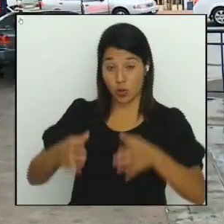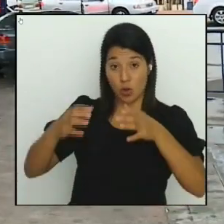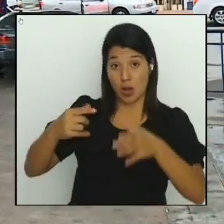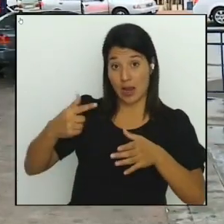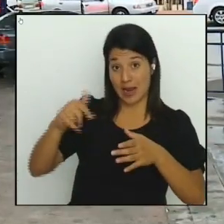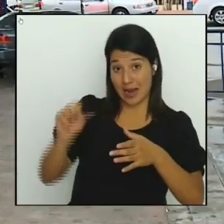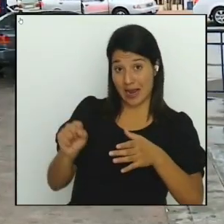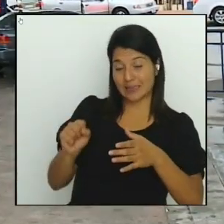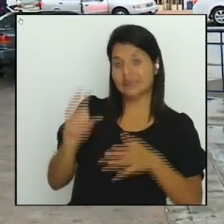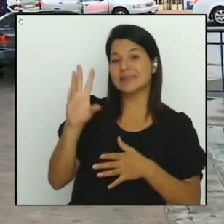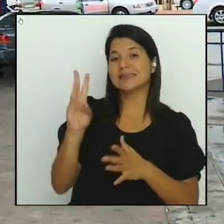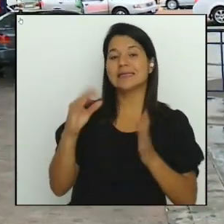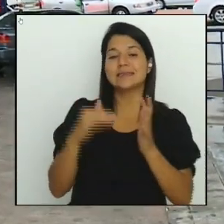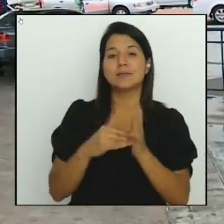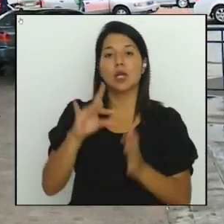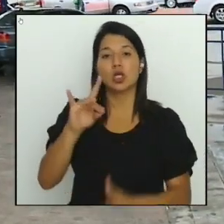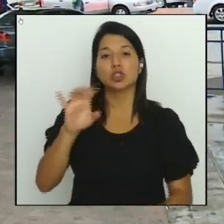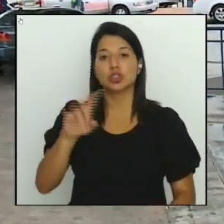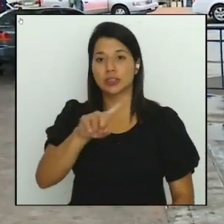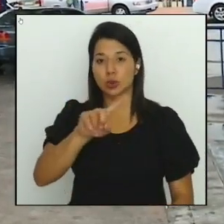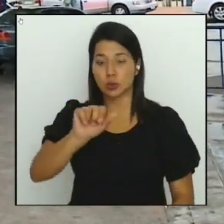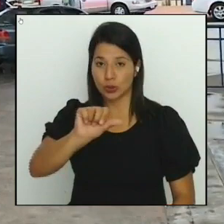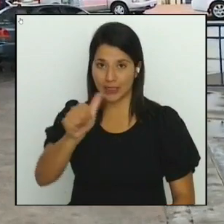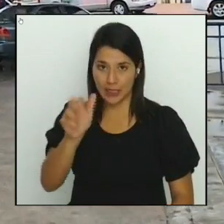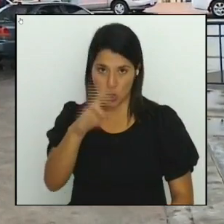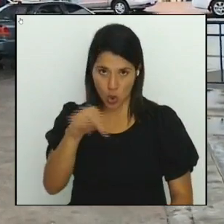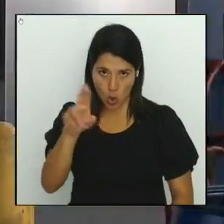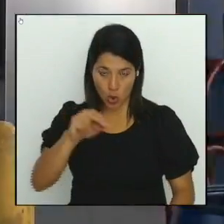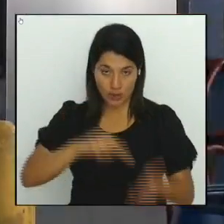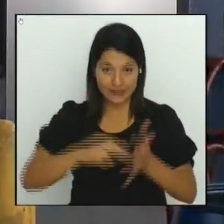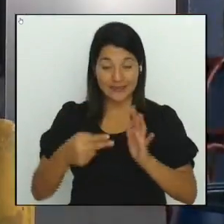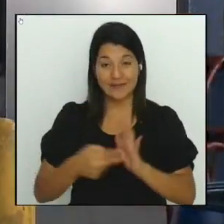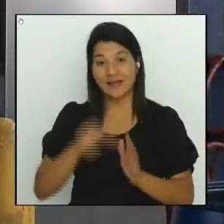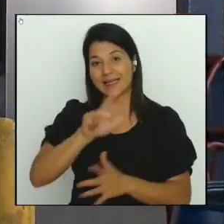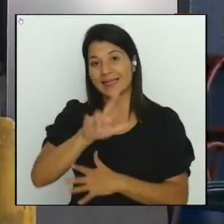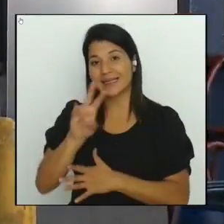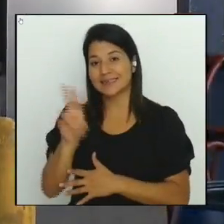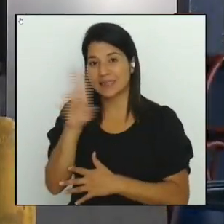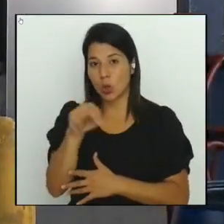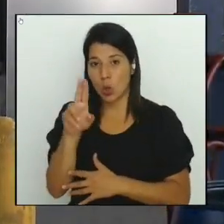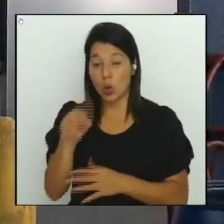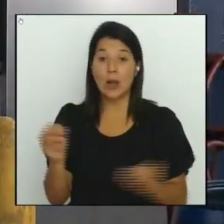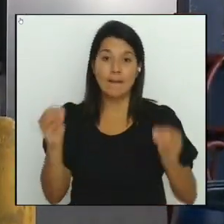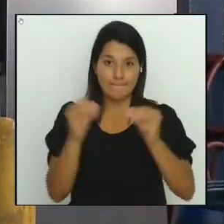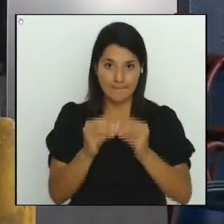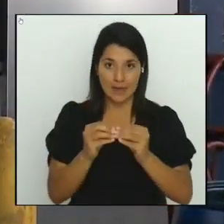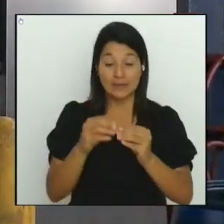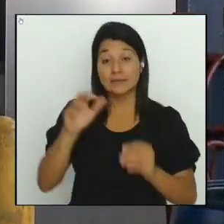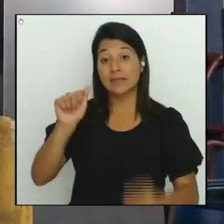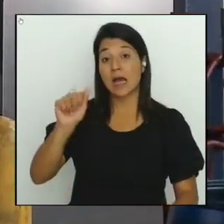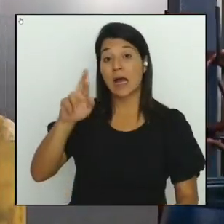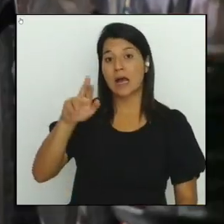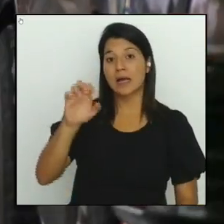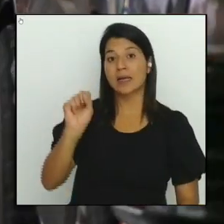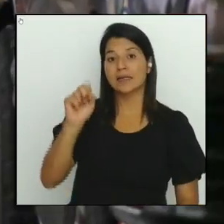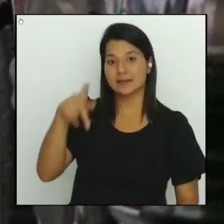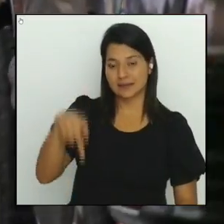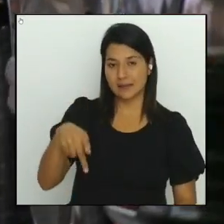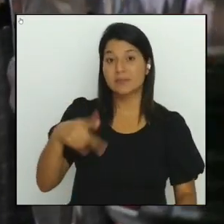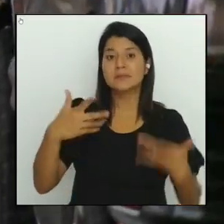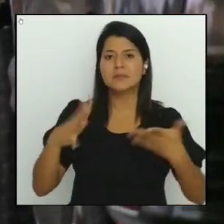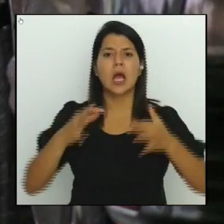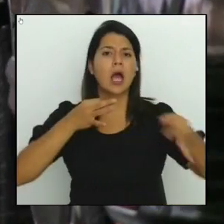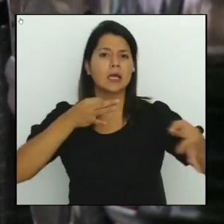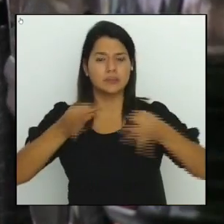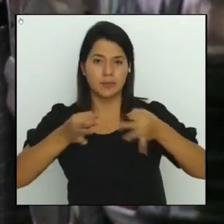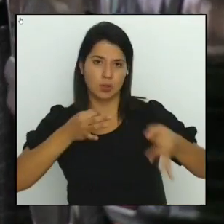.810 colones, es decir, 37 colones más. La autoridad reguladora de los servicios públicos, Arecep, explicó que los aumentos